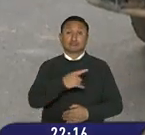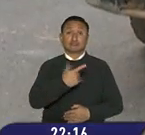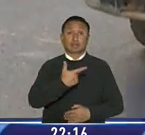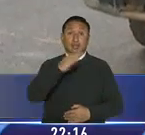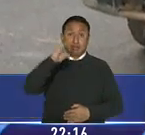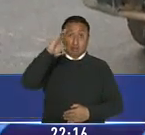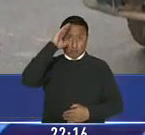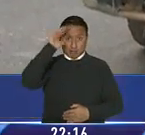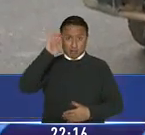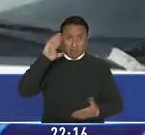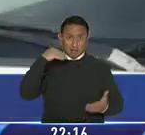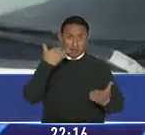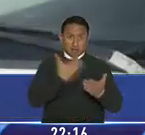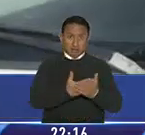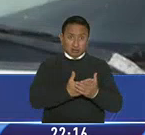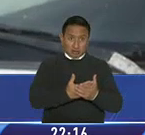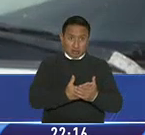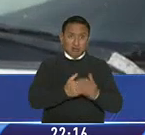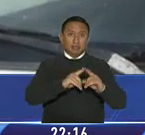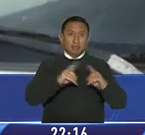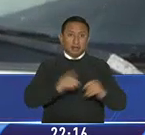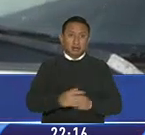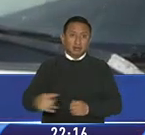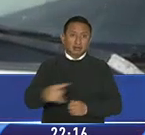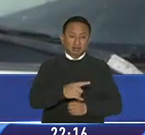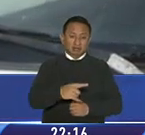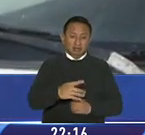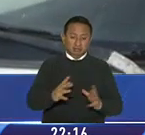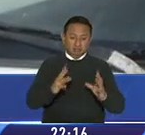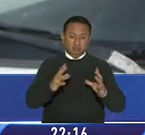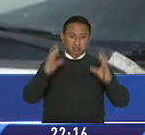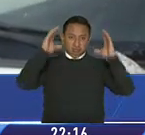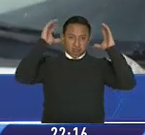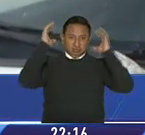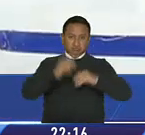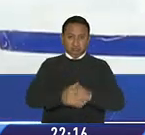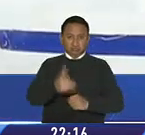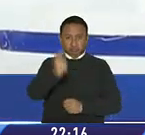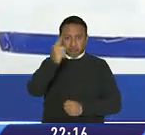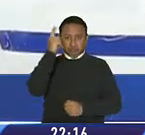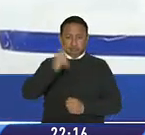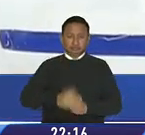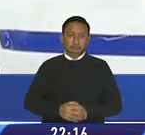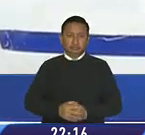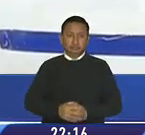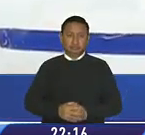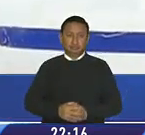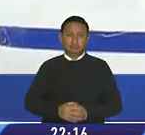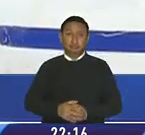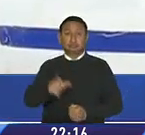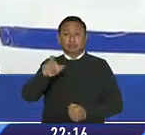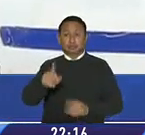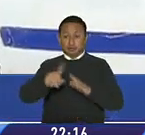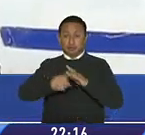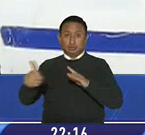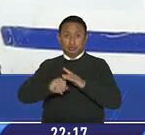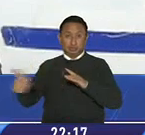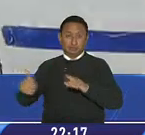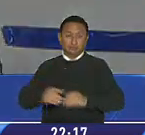una unidad policial, pero fueron recibidos con ese nivel de violencia, logrando escapar aquellos